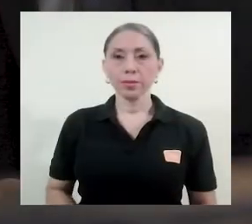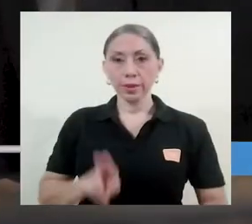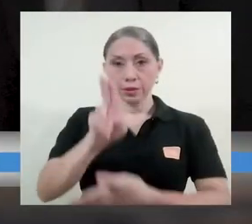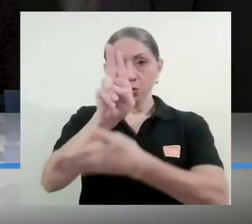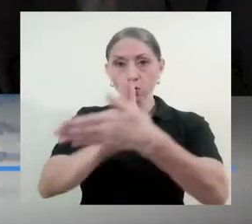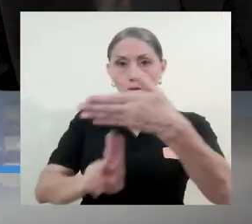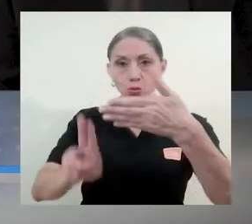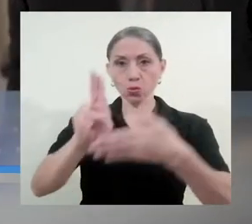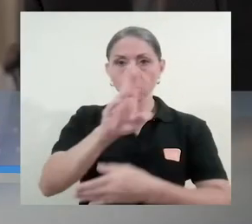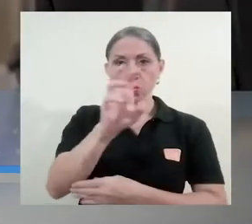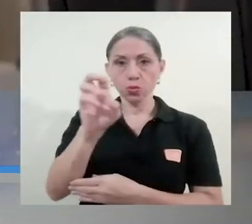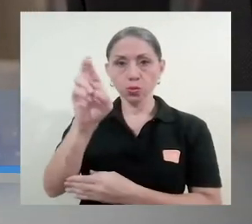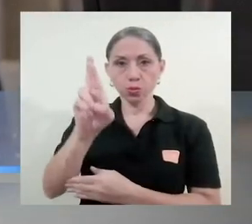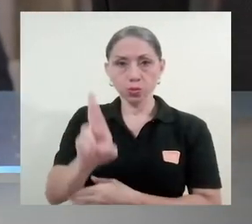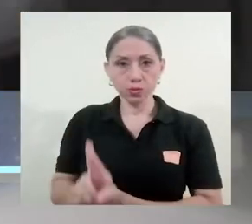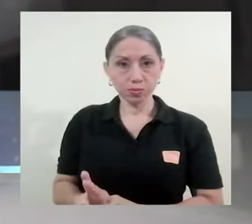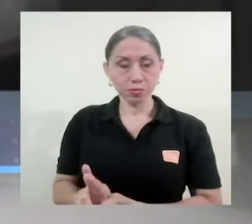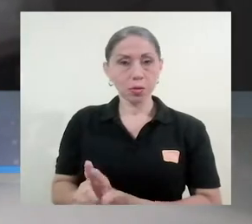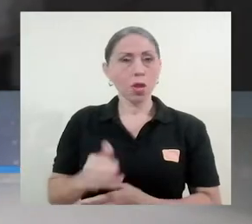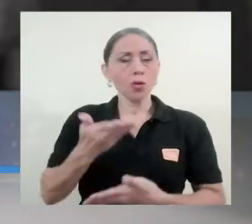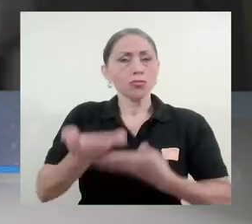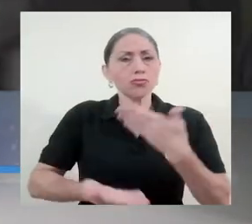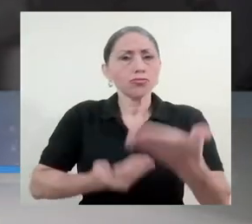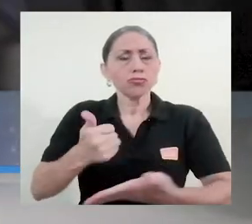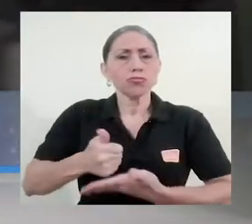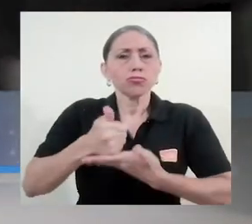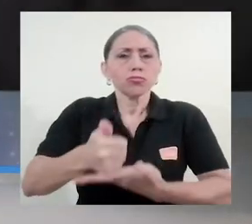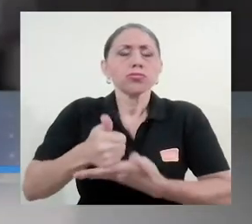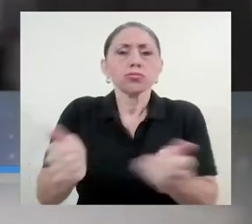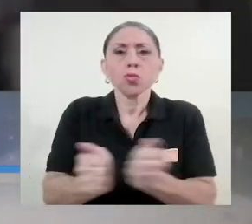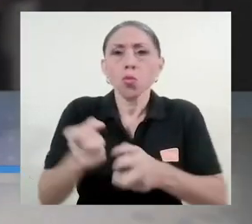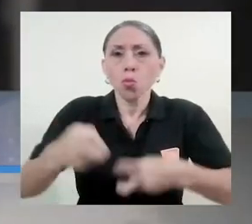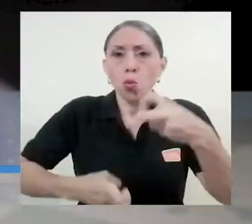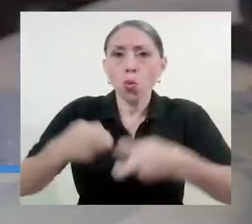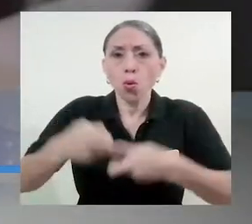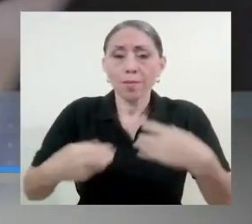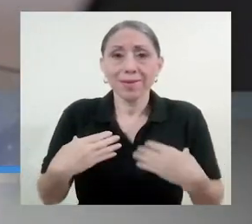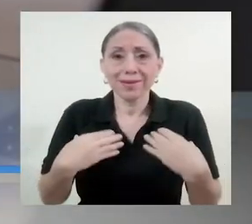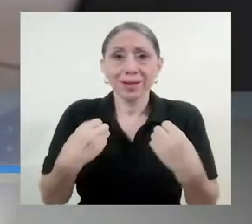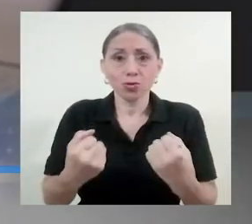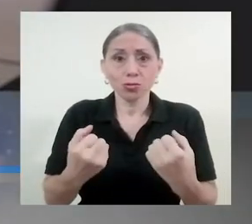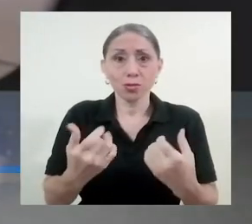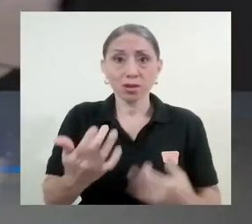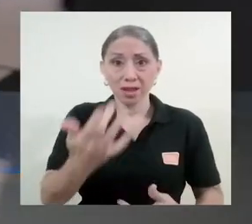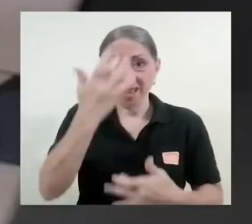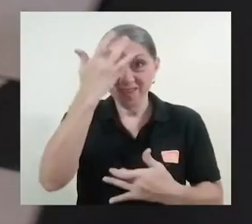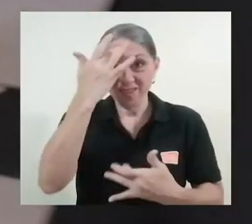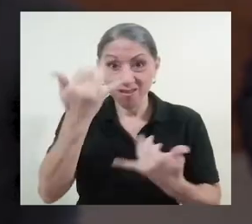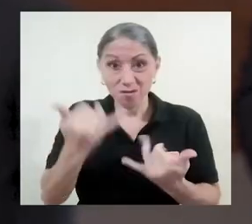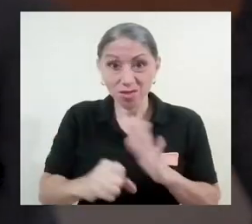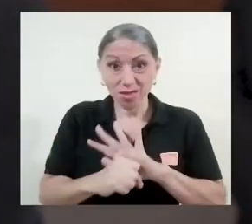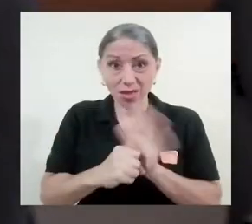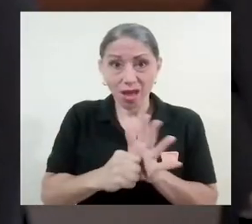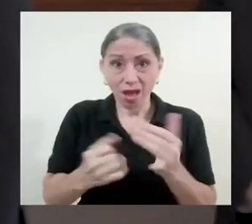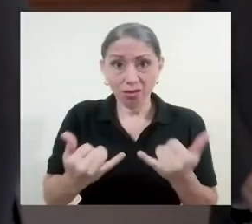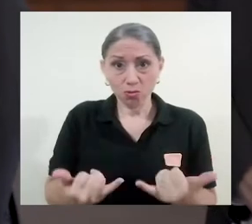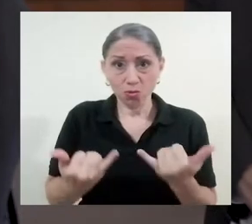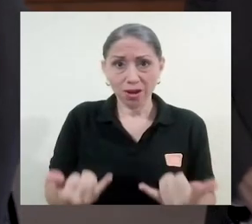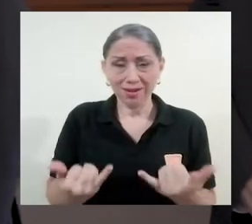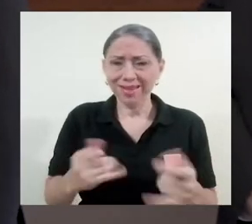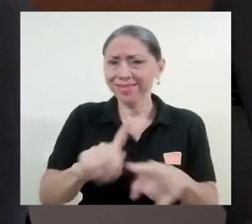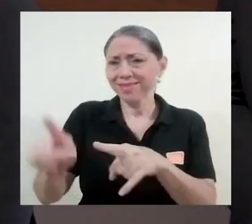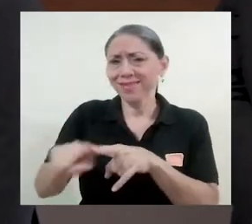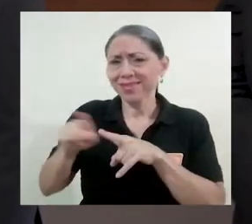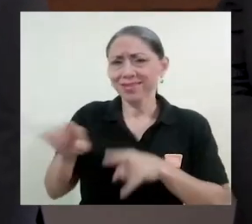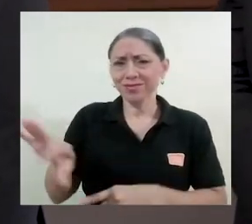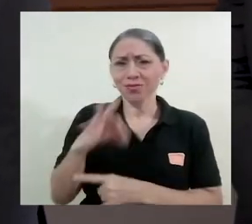La Universidad de Costa Rica ha contribuido con la crisis sanitaria actual de diferentes maneras, desde la primera fila